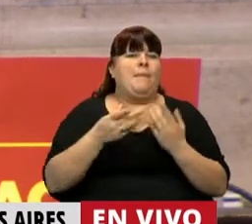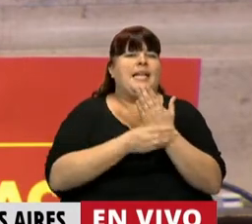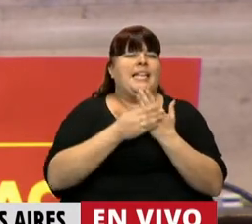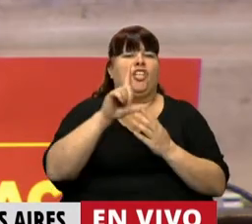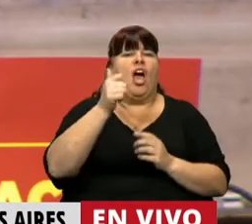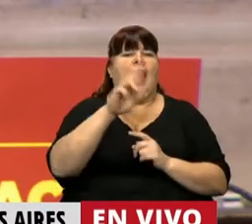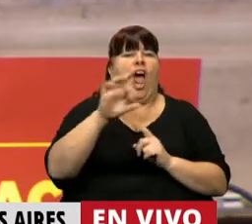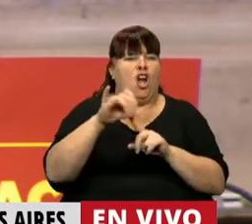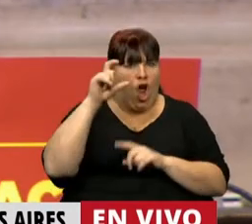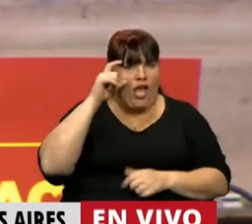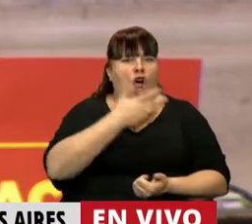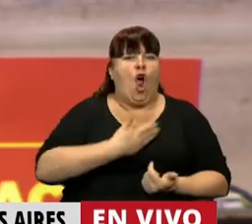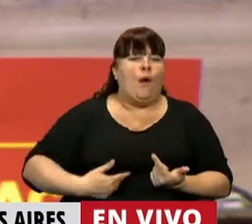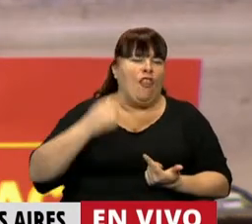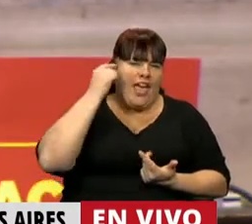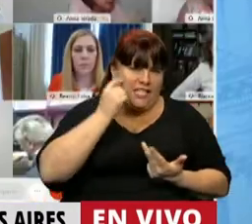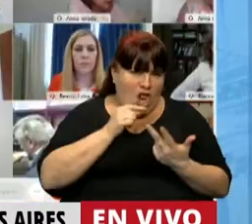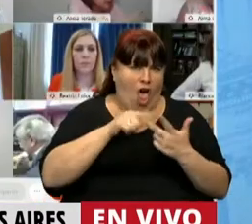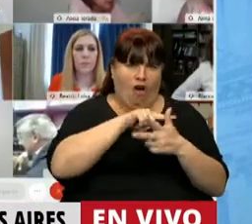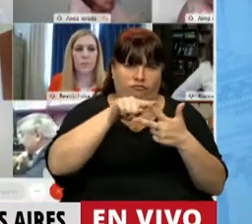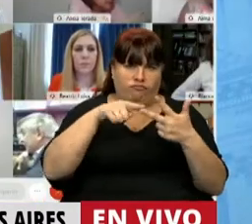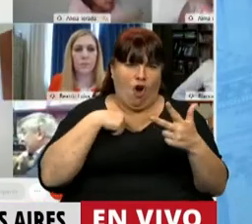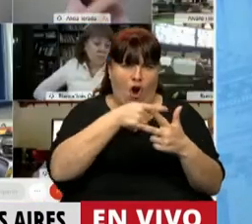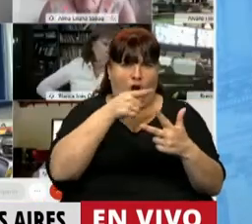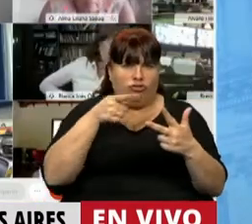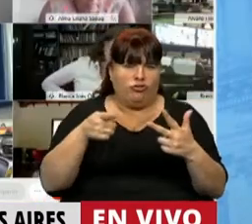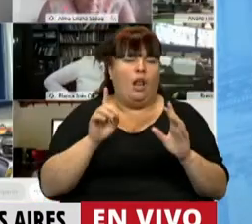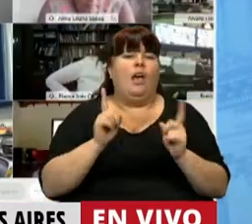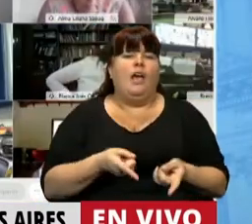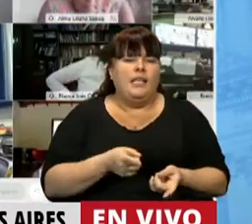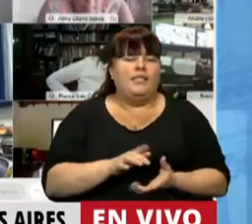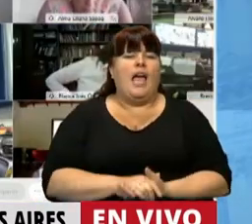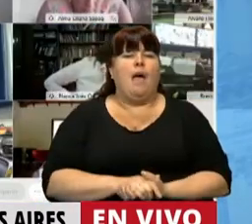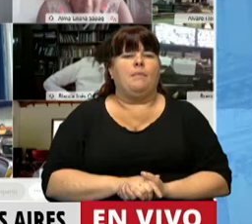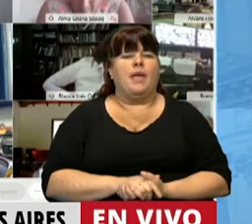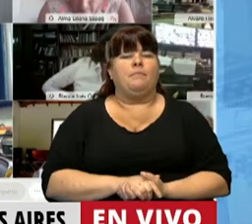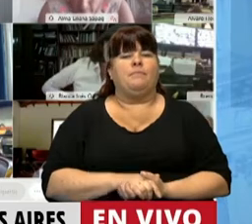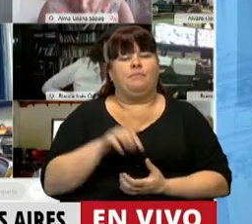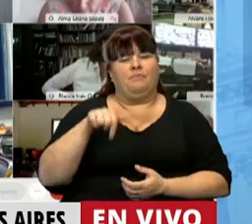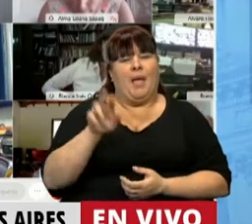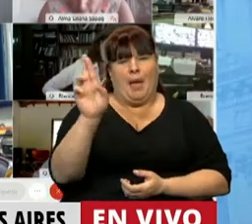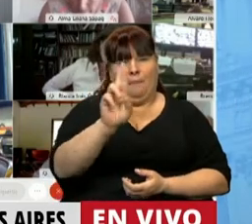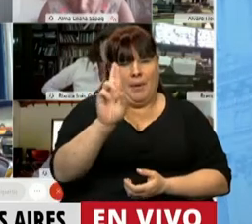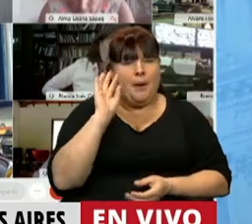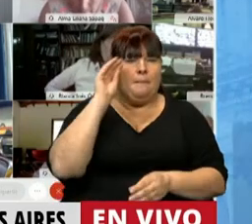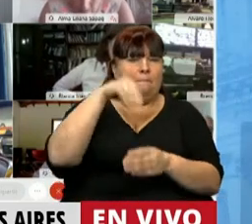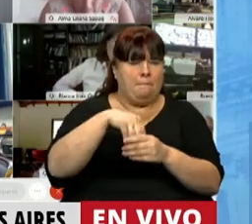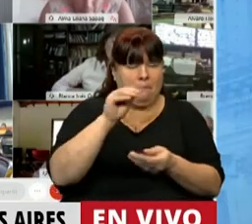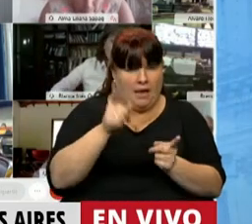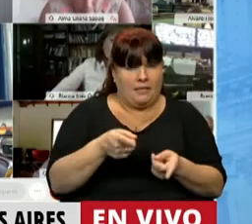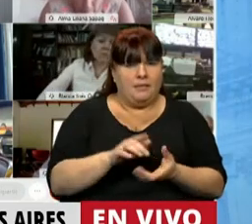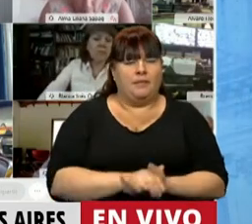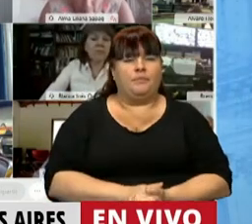Ministro Larroque, contra el Gobernador Axel Kicillof, y también voy a incluir en esta cuestión de privilegio